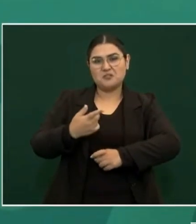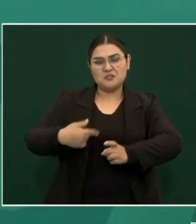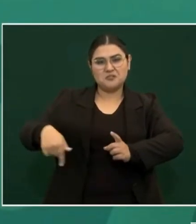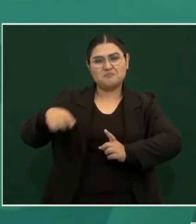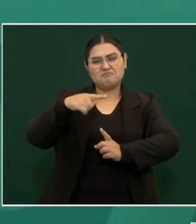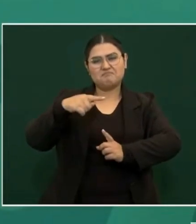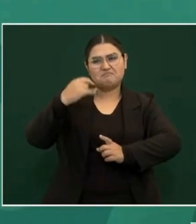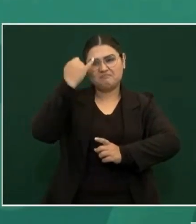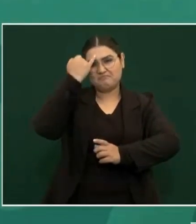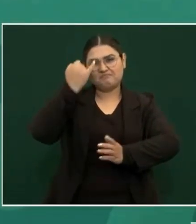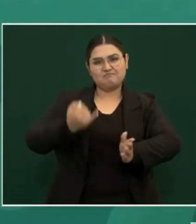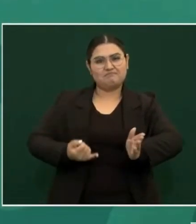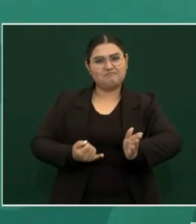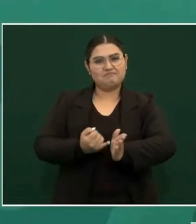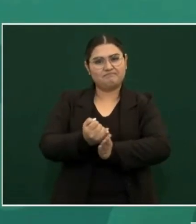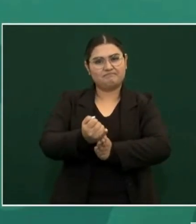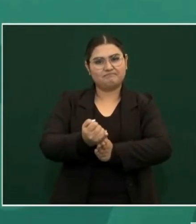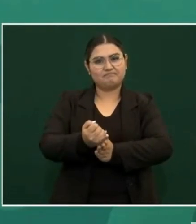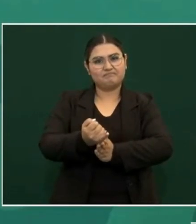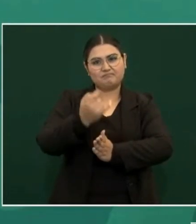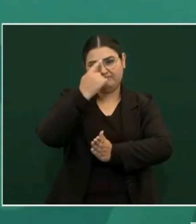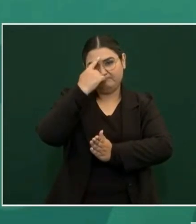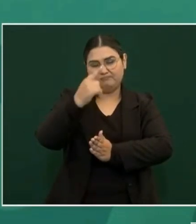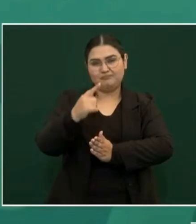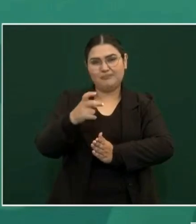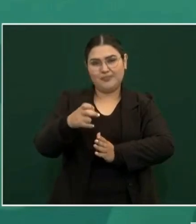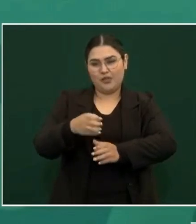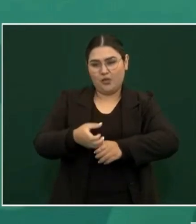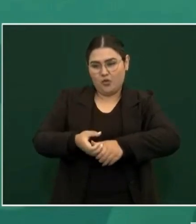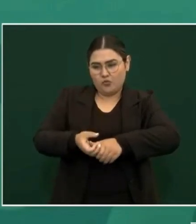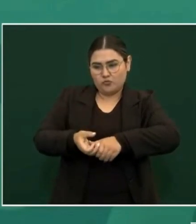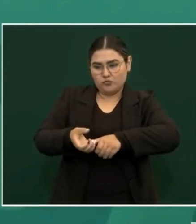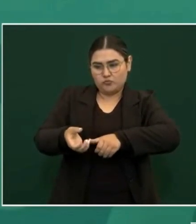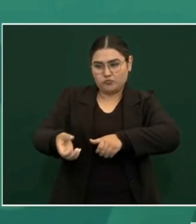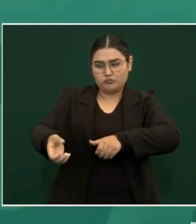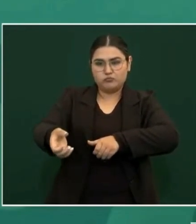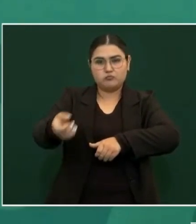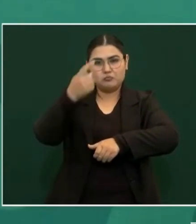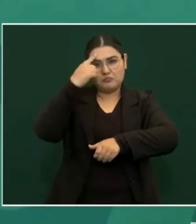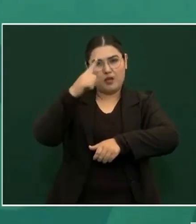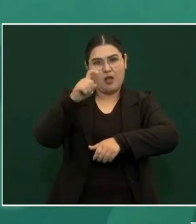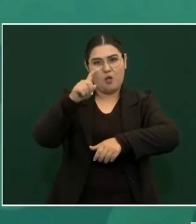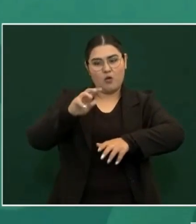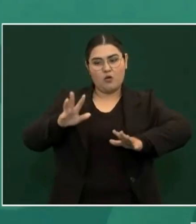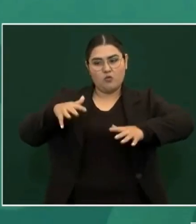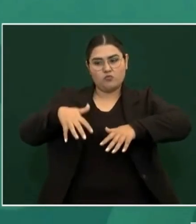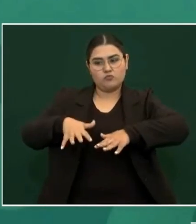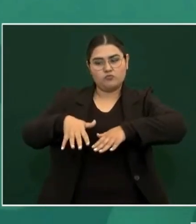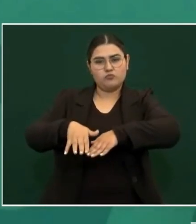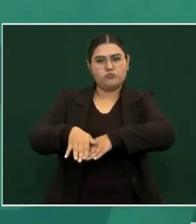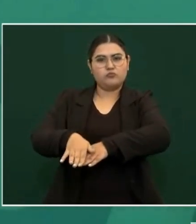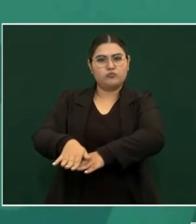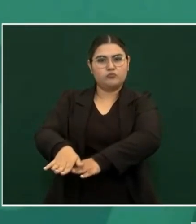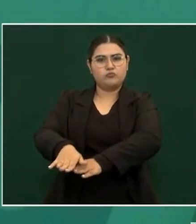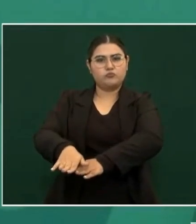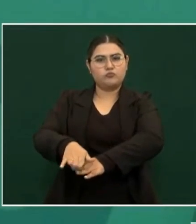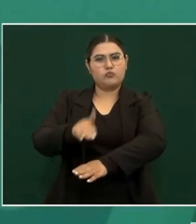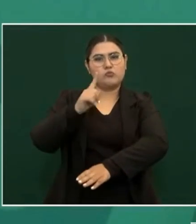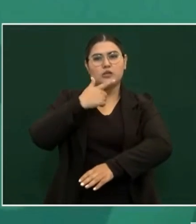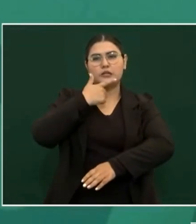de hacer ese gran canal del desagüe lo hizo un constructor inglés Pearson